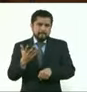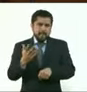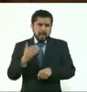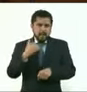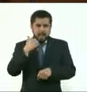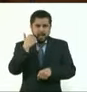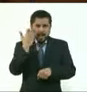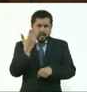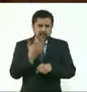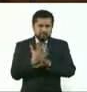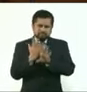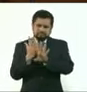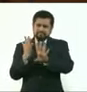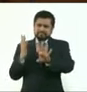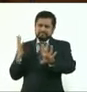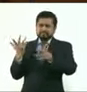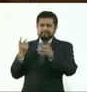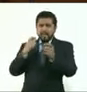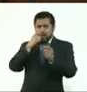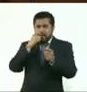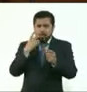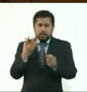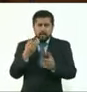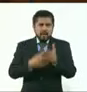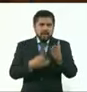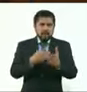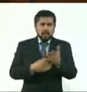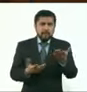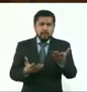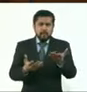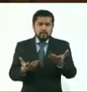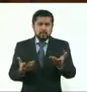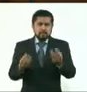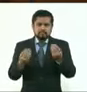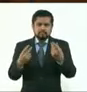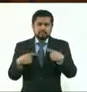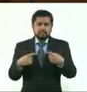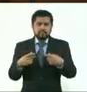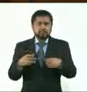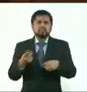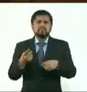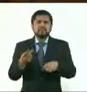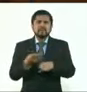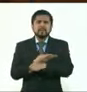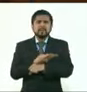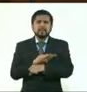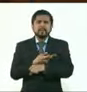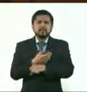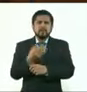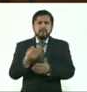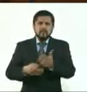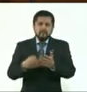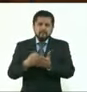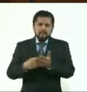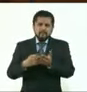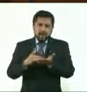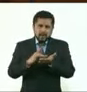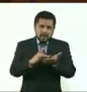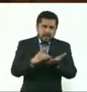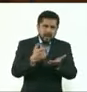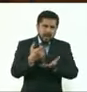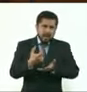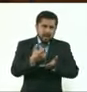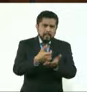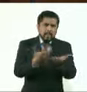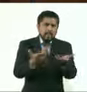falta quizá de pruebas para solventar la demanda o falta de presupuesto en el tema de que se solicita